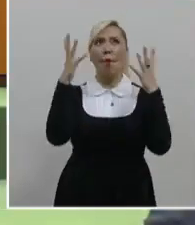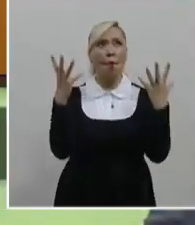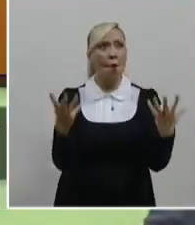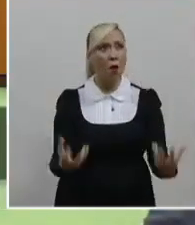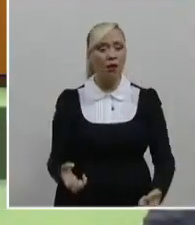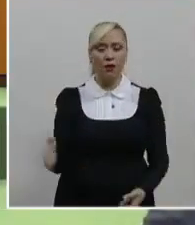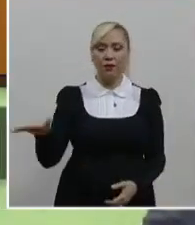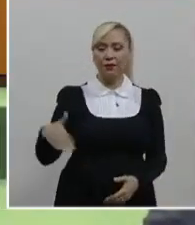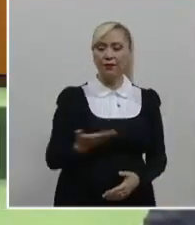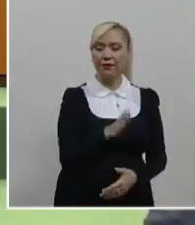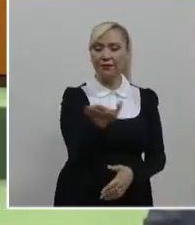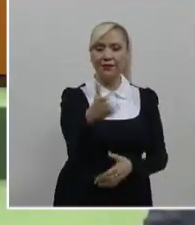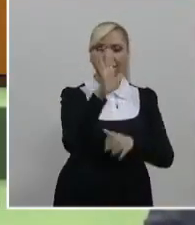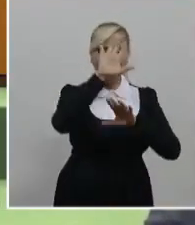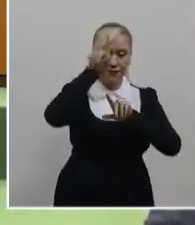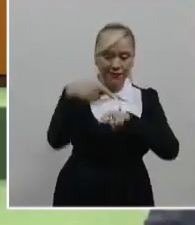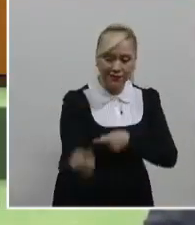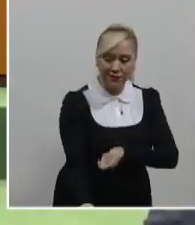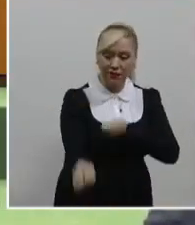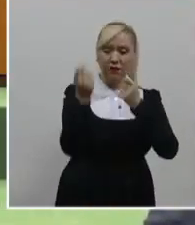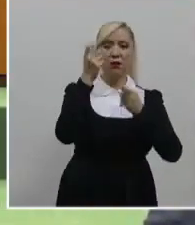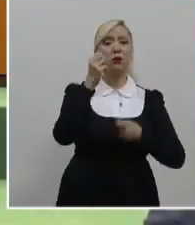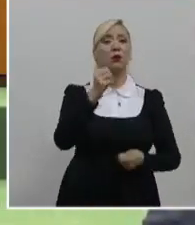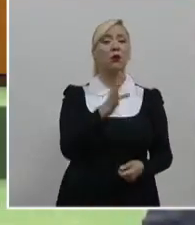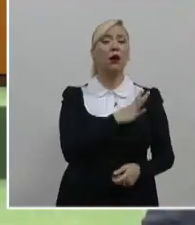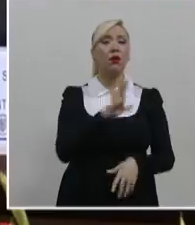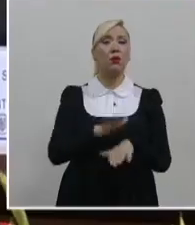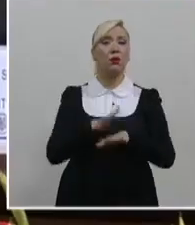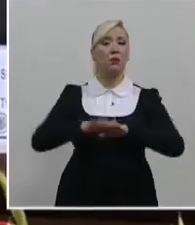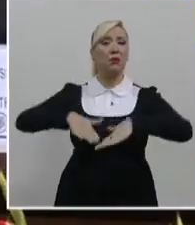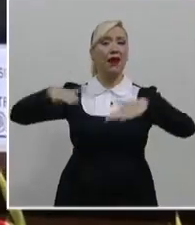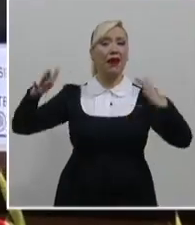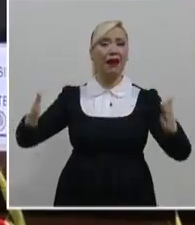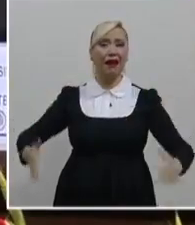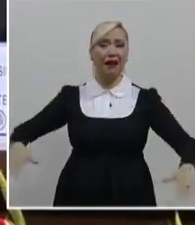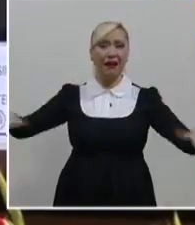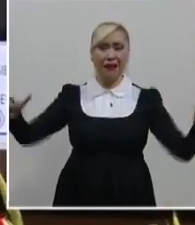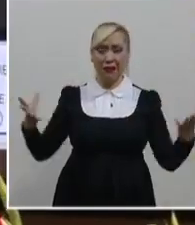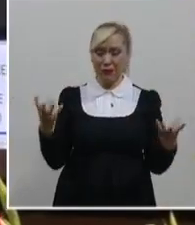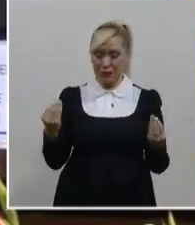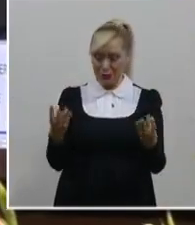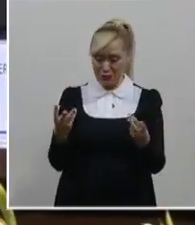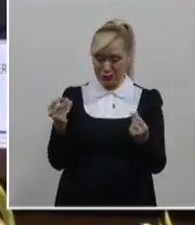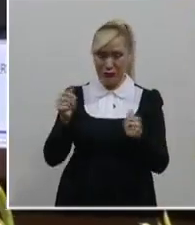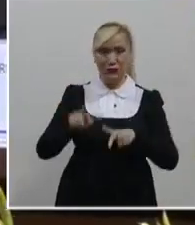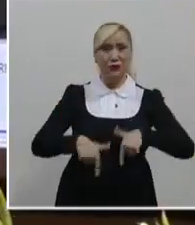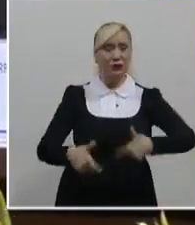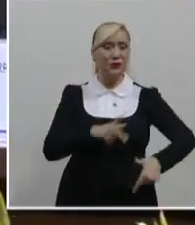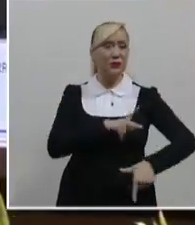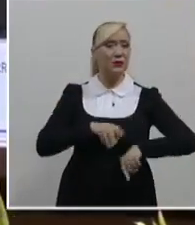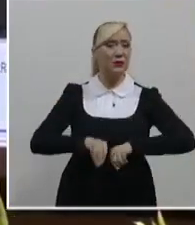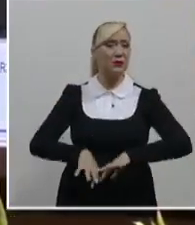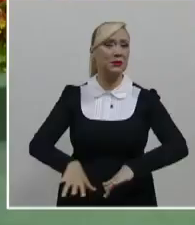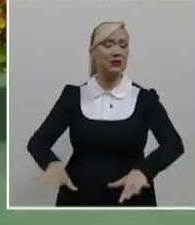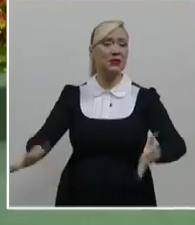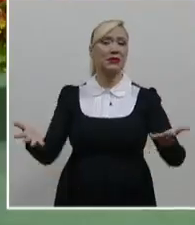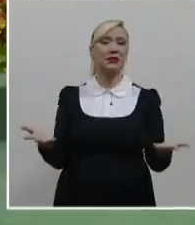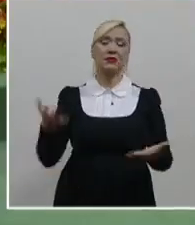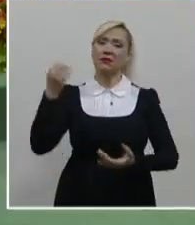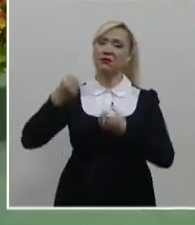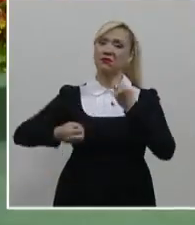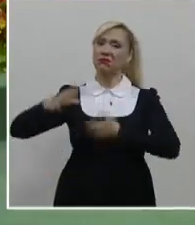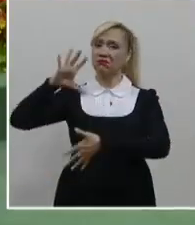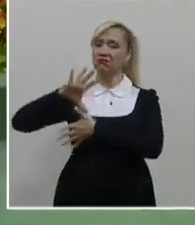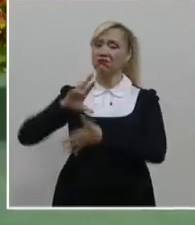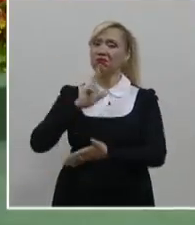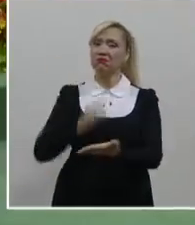pesca derivada de la acidificación del océano. Frente a esta emergencia, señalaron, resulta necesaria las opiniones consultivas de la Corte Interamericana